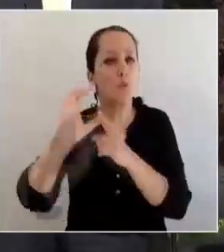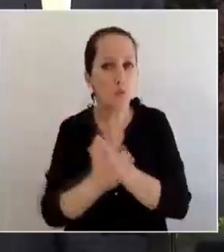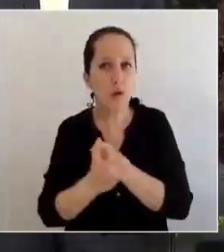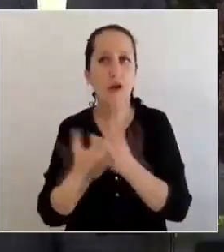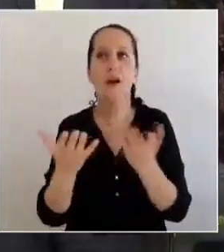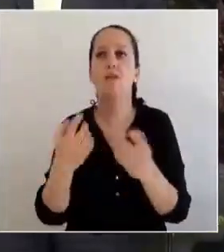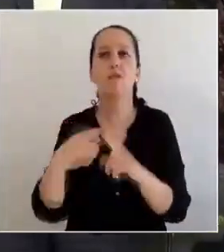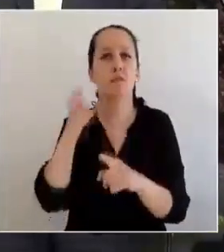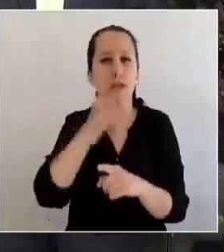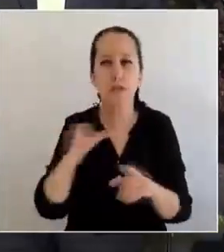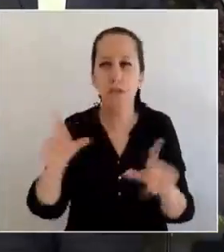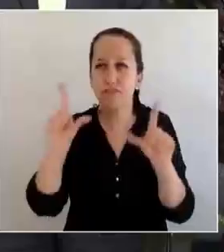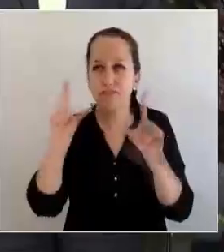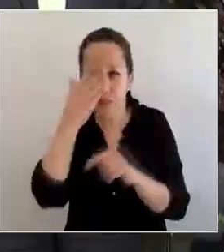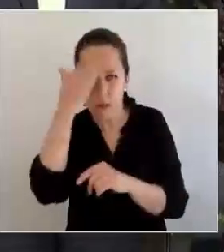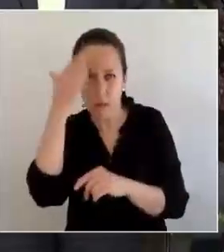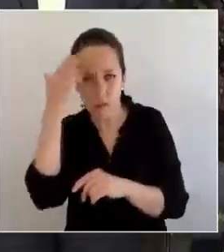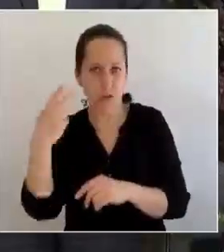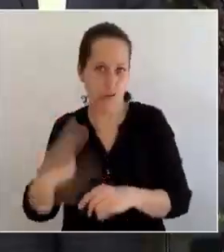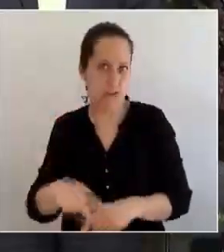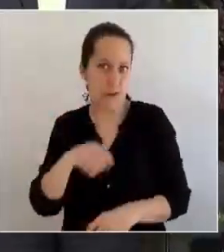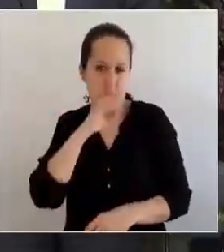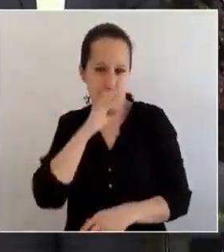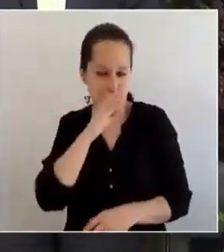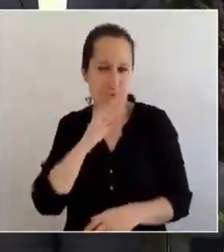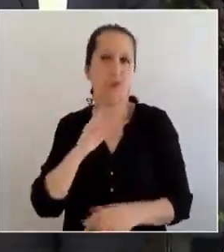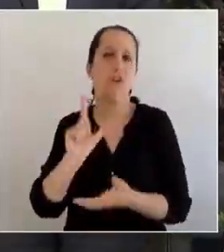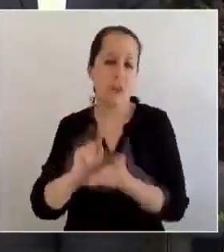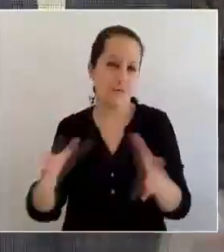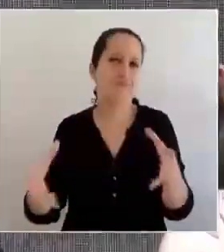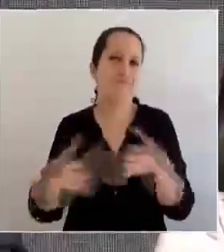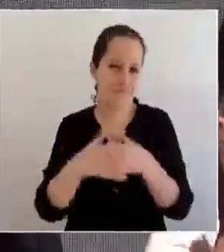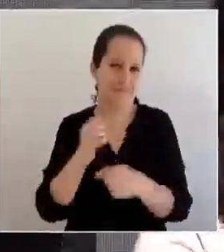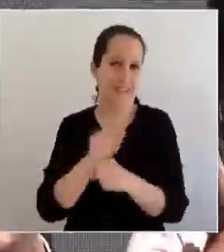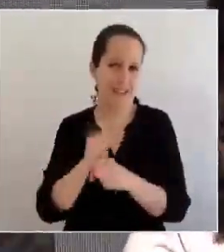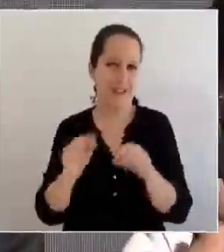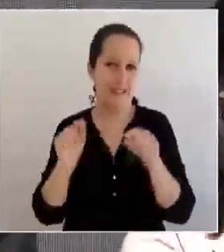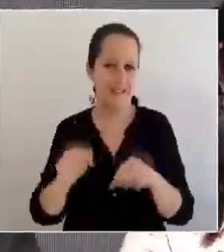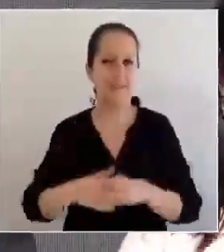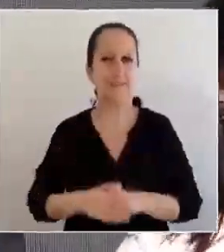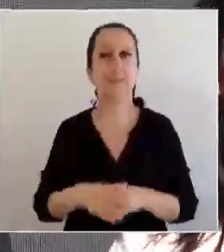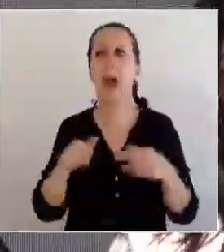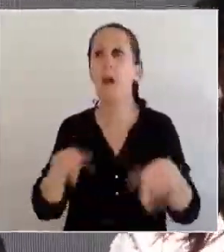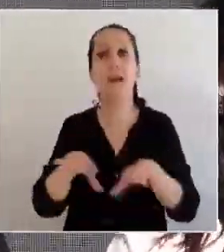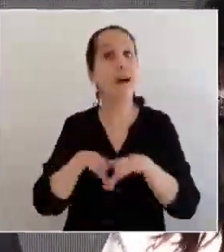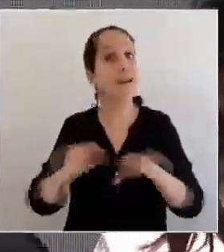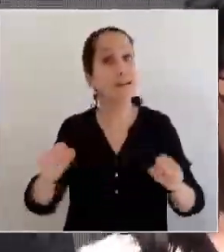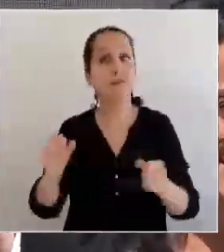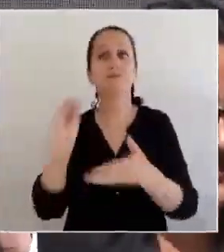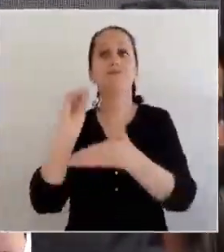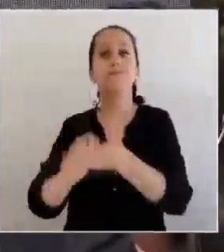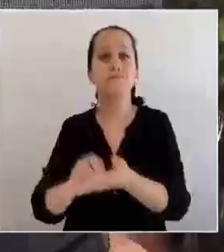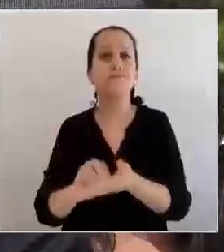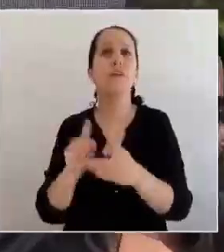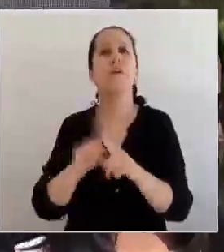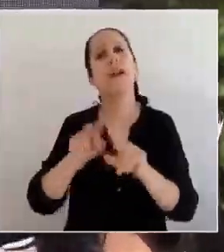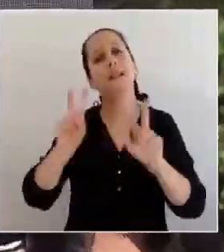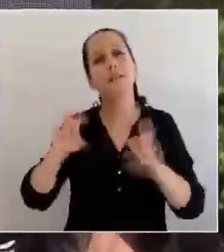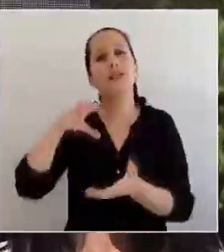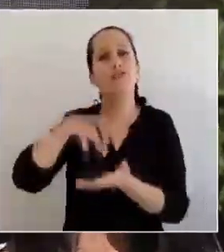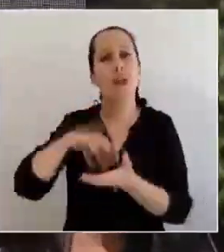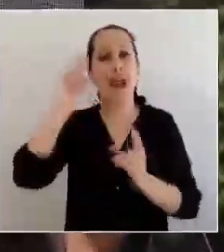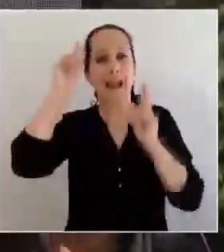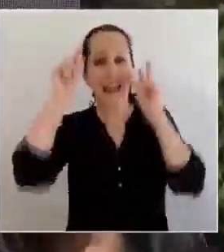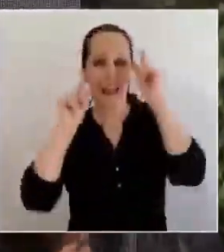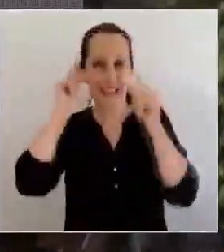culturales y referentes de la música local. Desde ahora Concepción forma parte de las nuevas ciudades